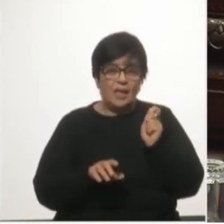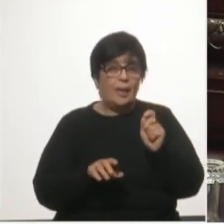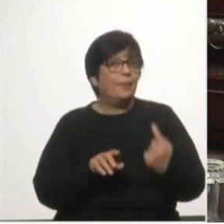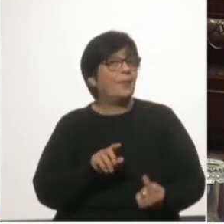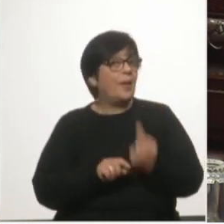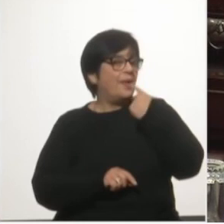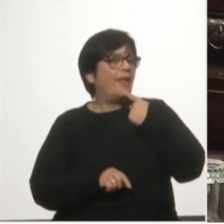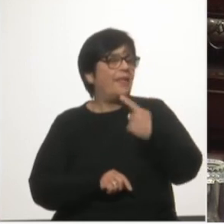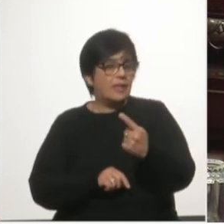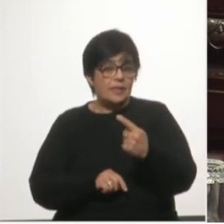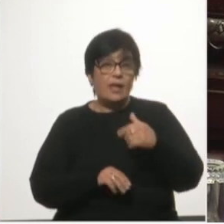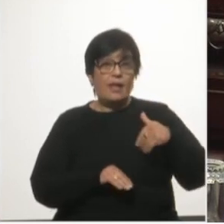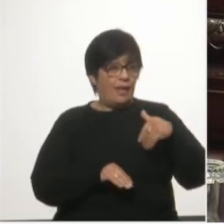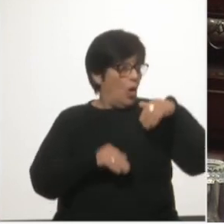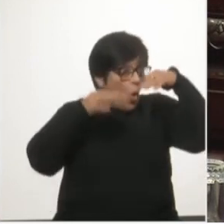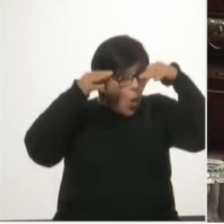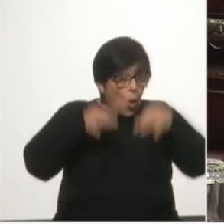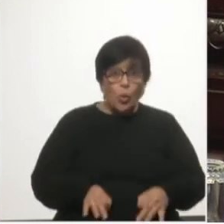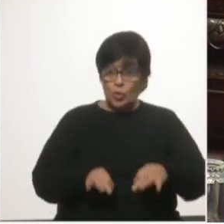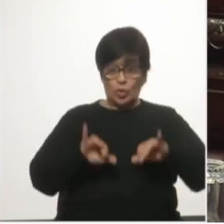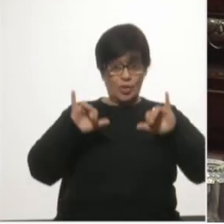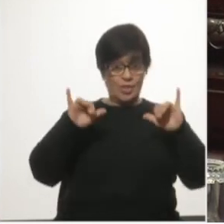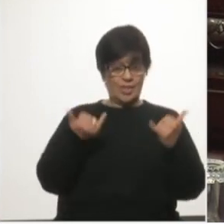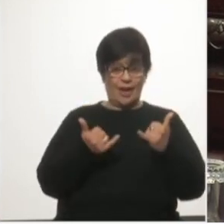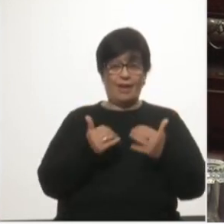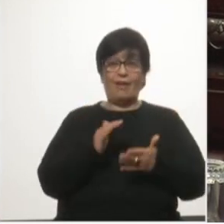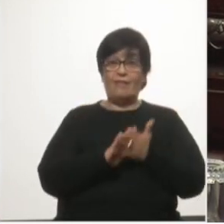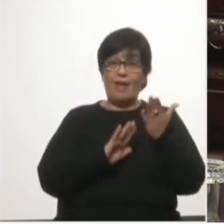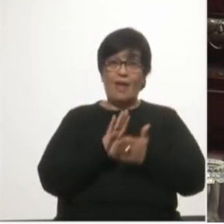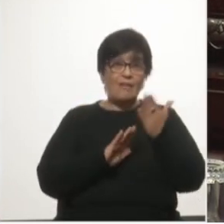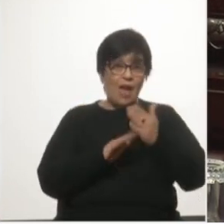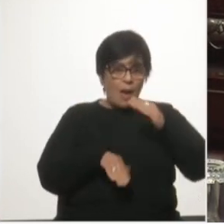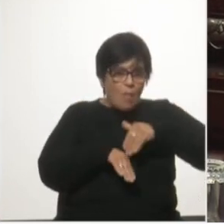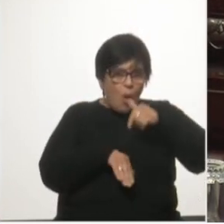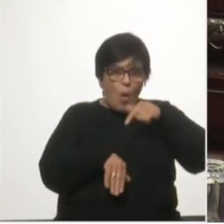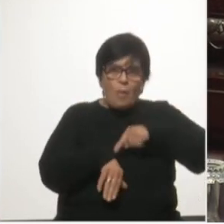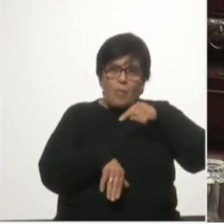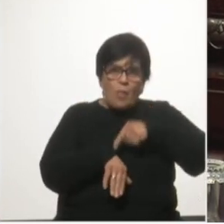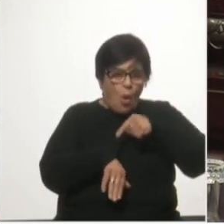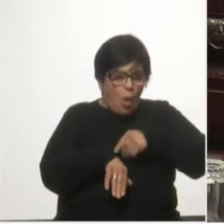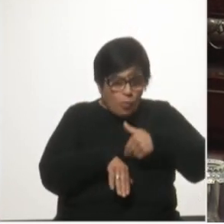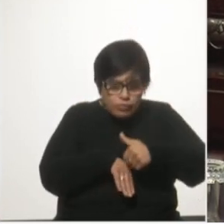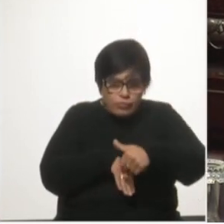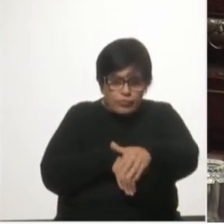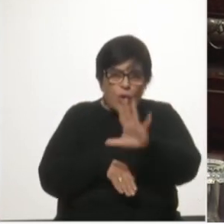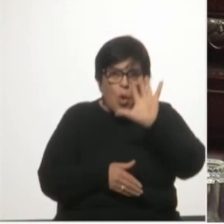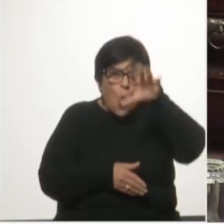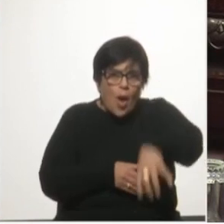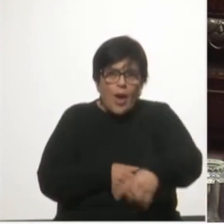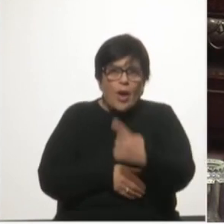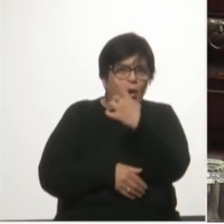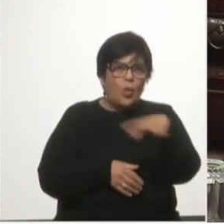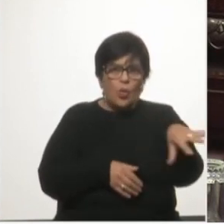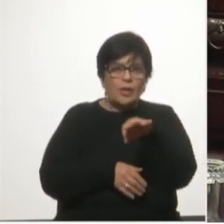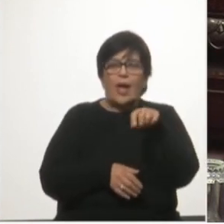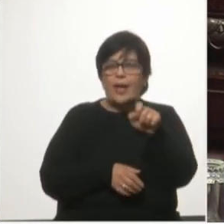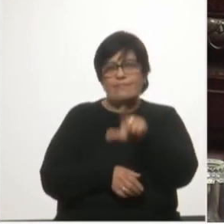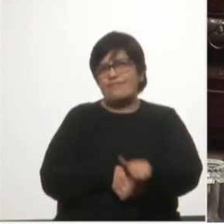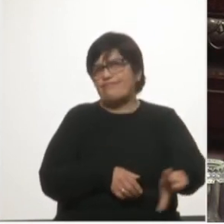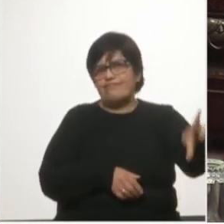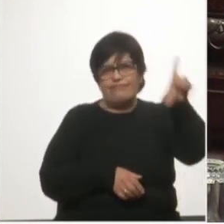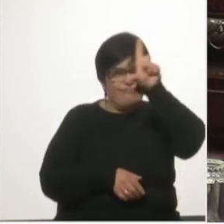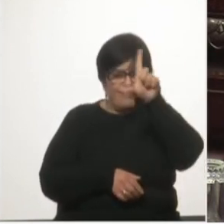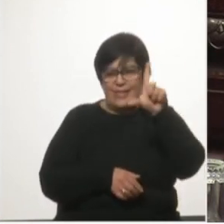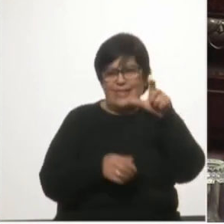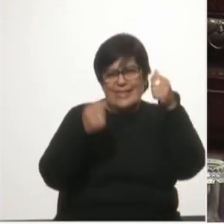comenzó diciendo a partir del momento en que se realizara una centralización en una sola terminal se incrementarán los costos